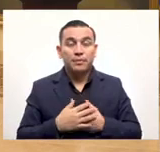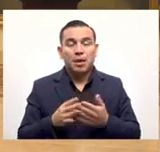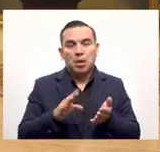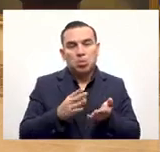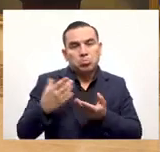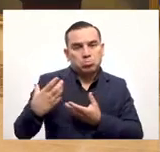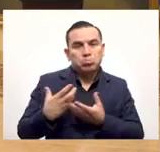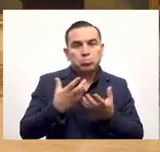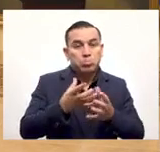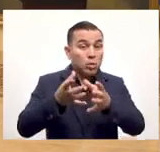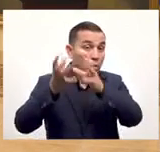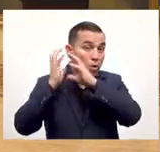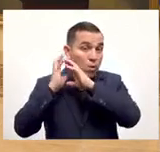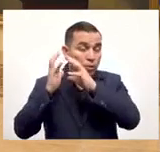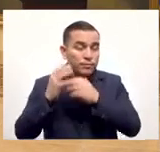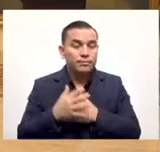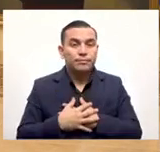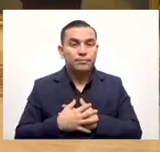y pues le da su coco